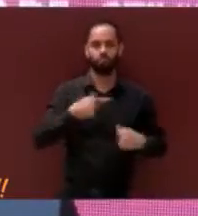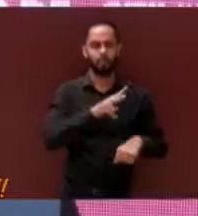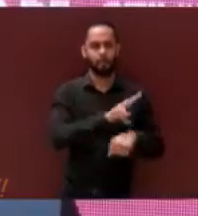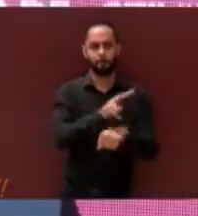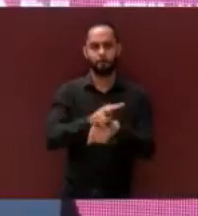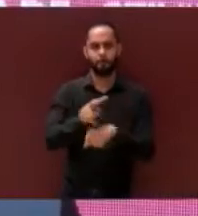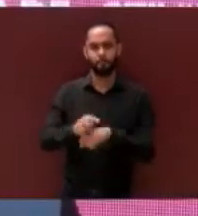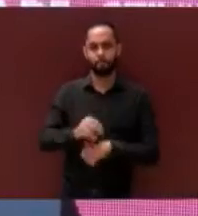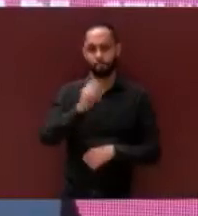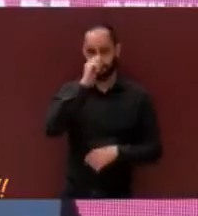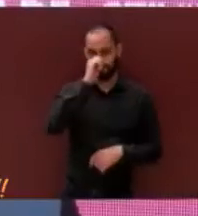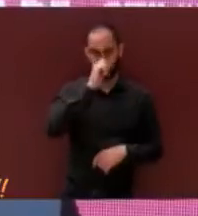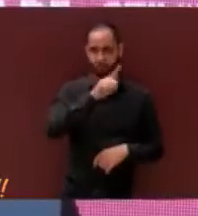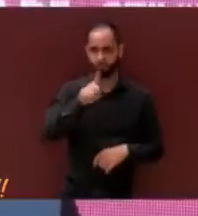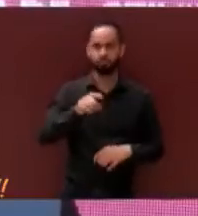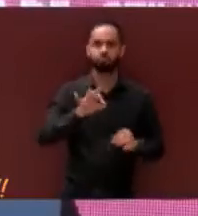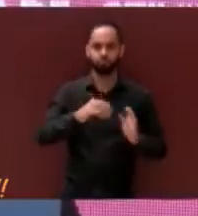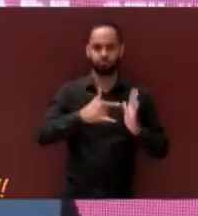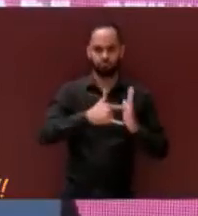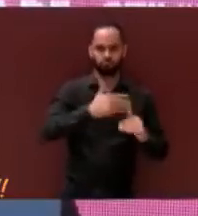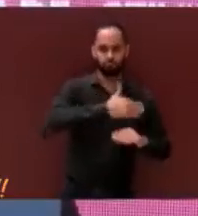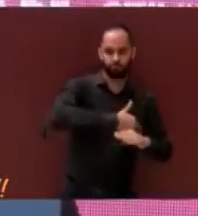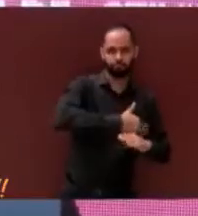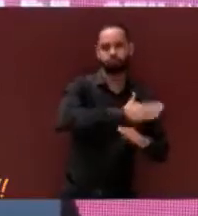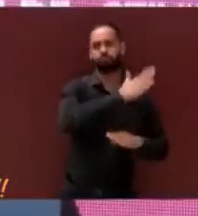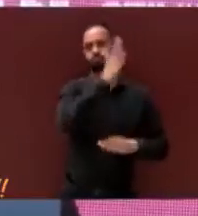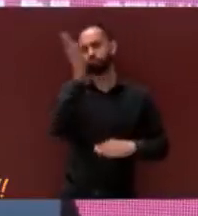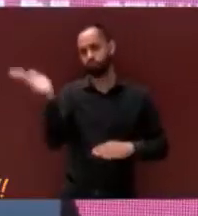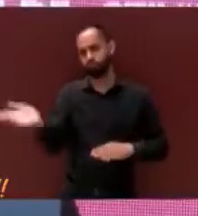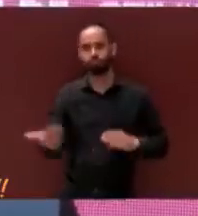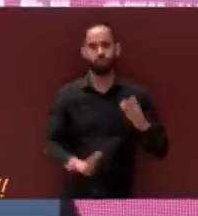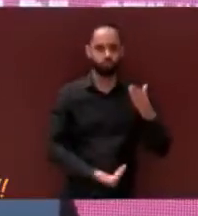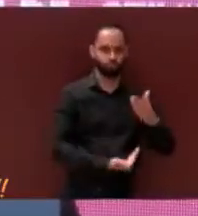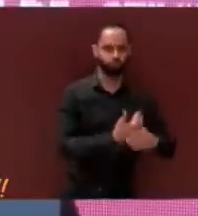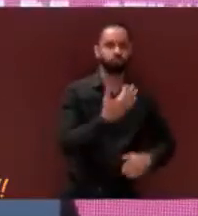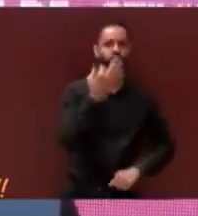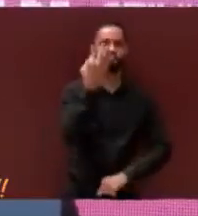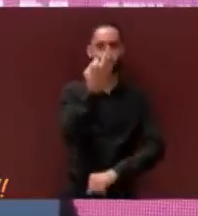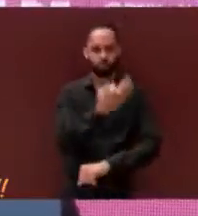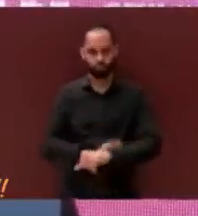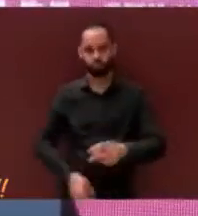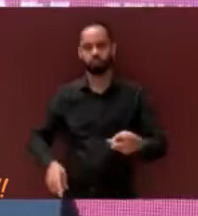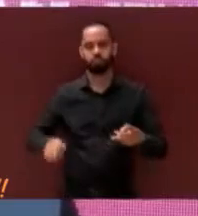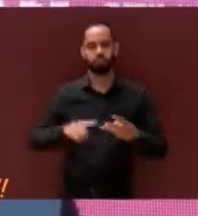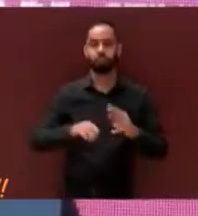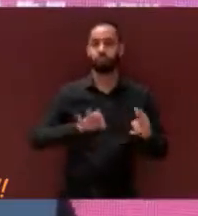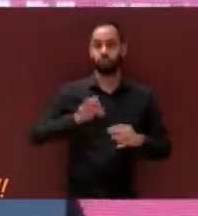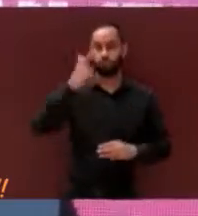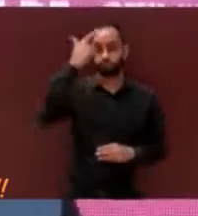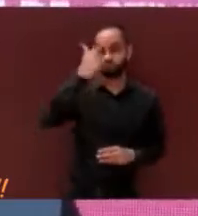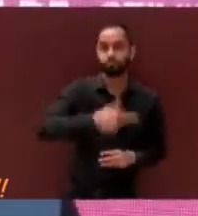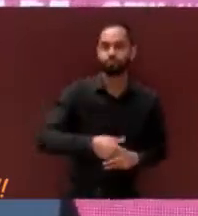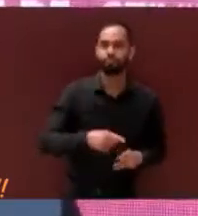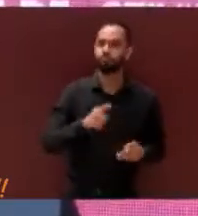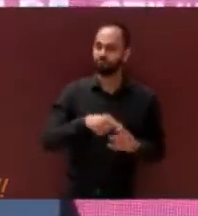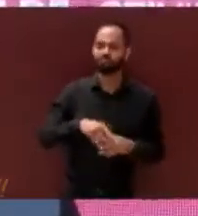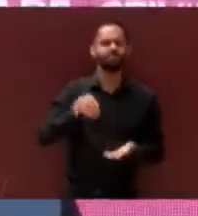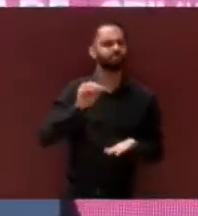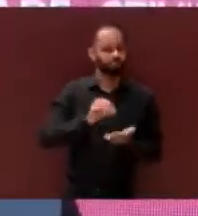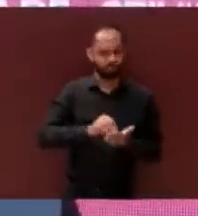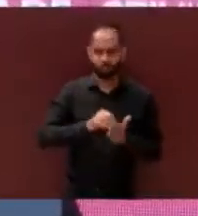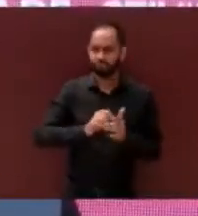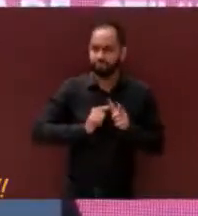quienes cumplieron con horarios matutinos, vespertinos y nocturnos. De manera permanente,